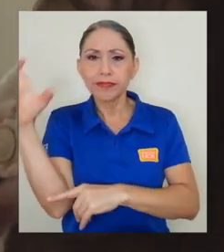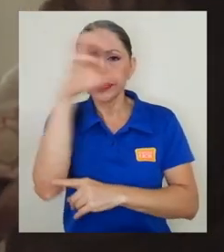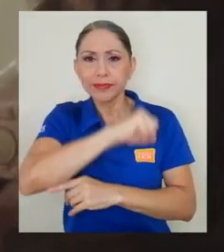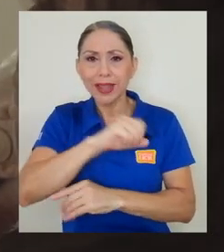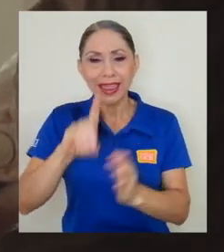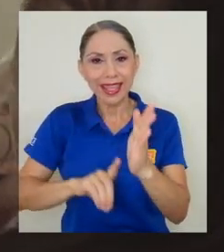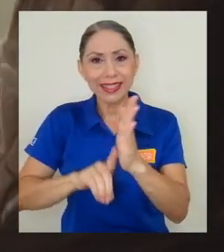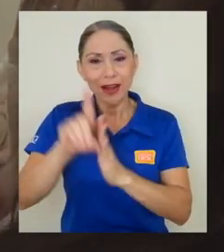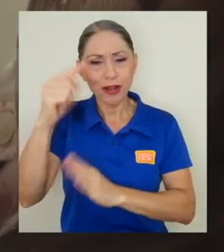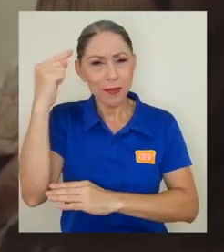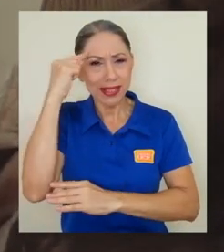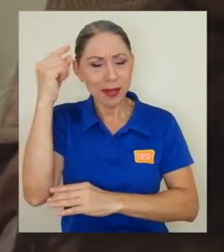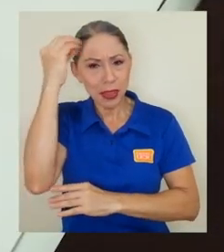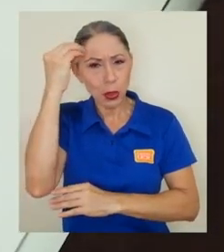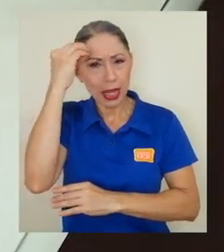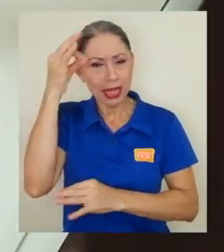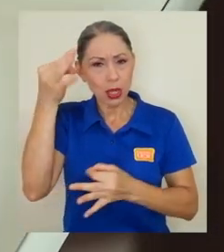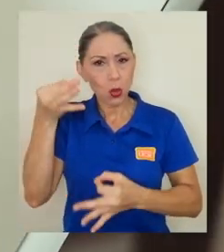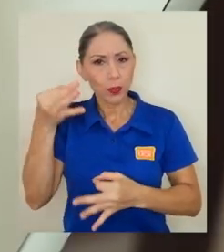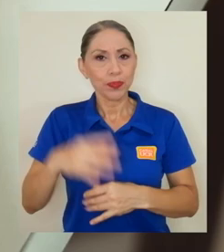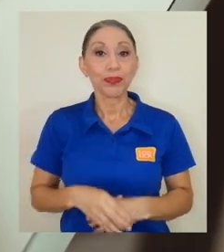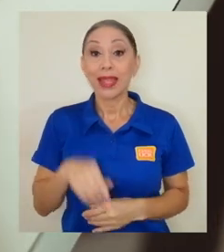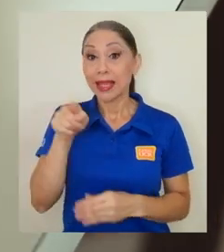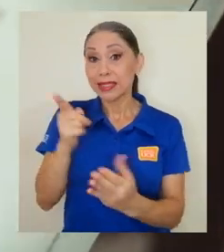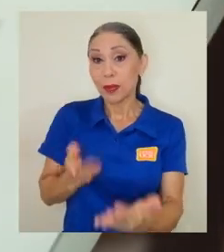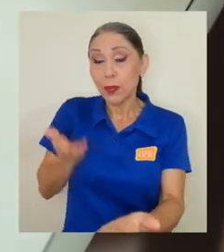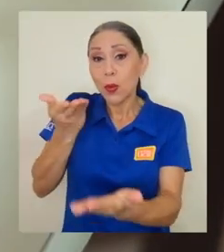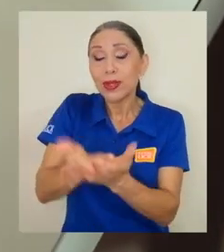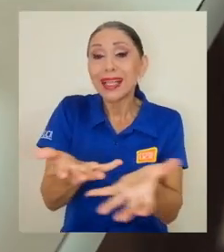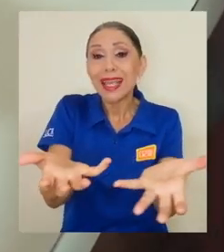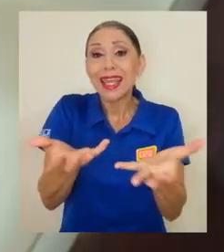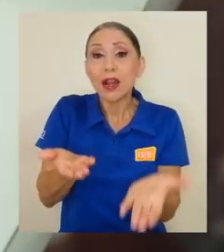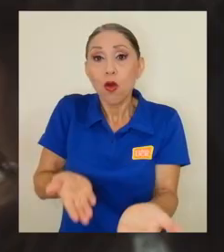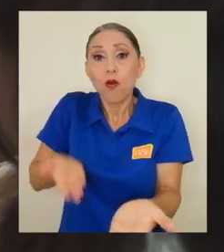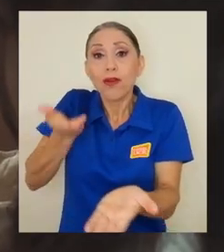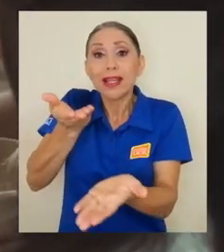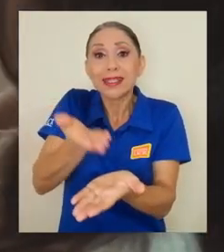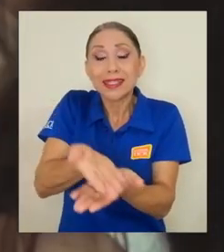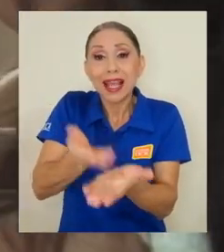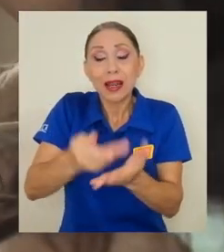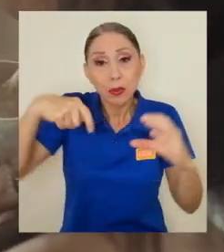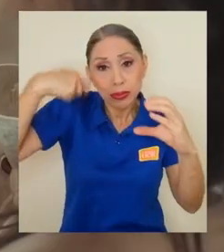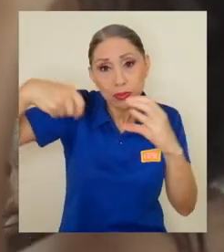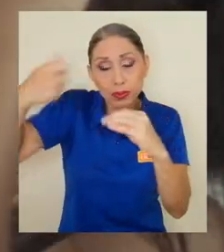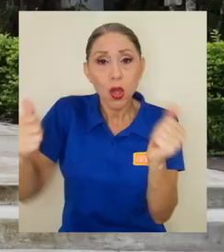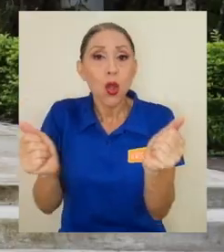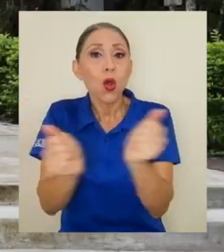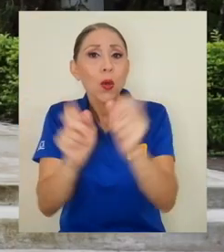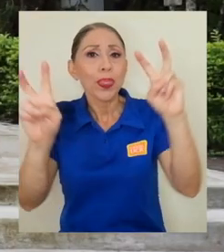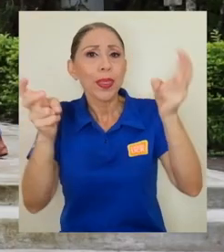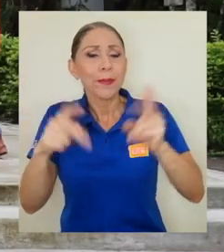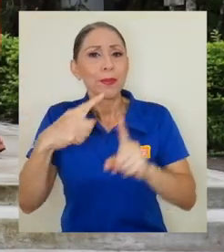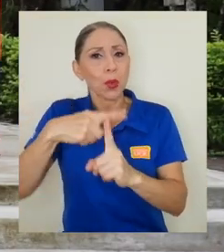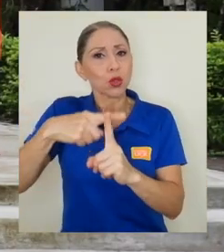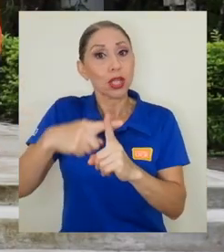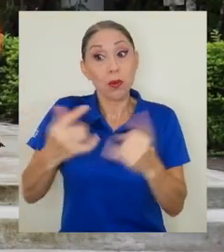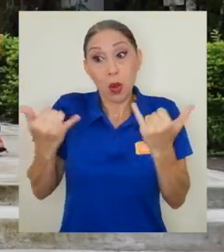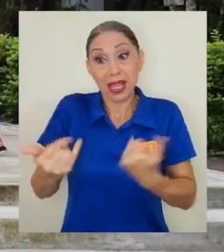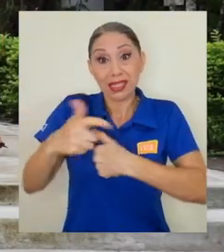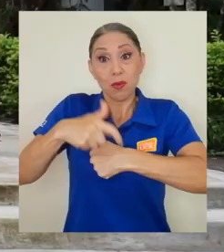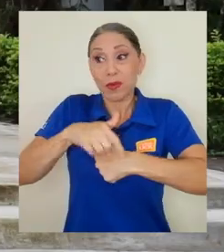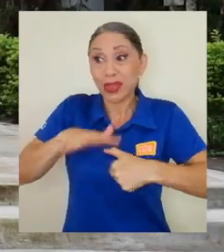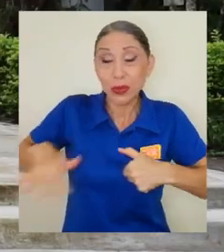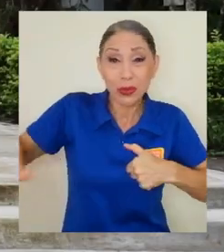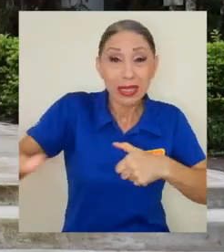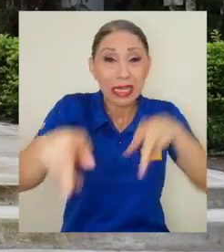el pensamiento crítico. Esta propuesta también intenta ofrecer productos audiovisuales con contenido positivo en un momento en que la población